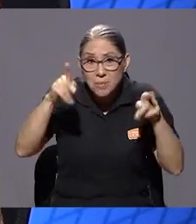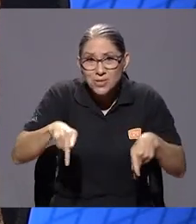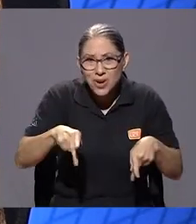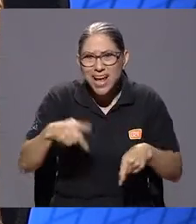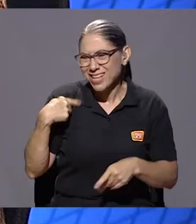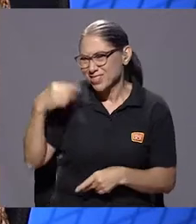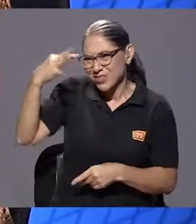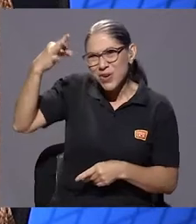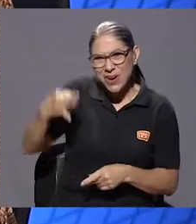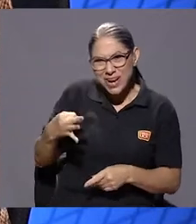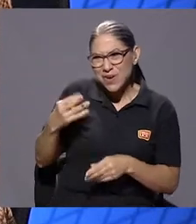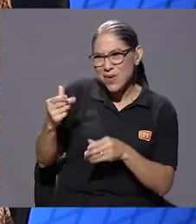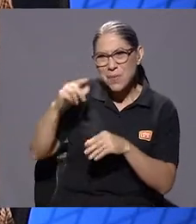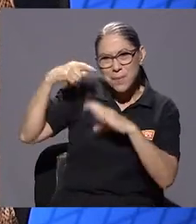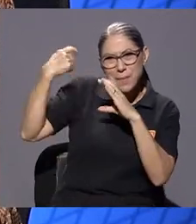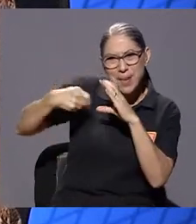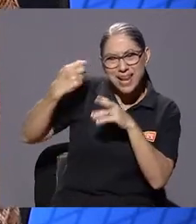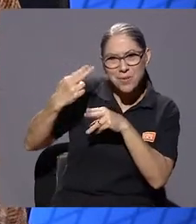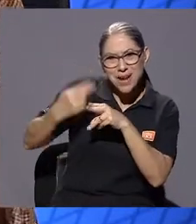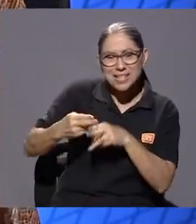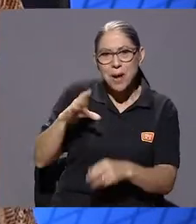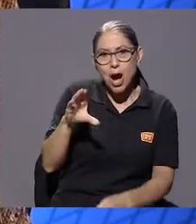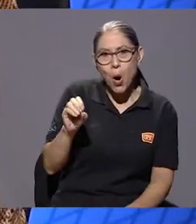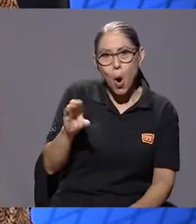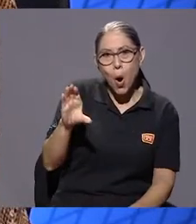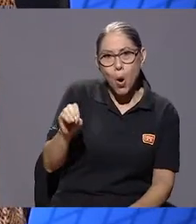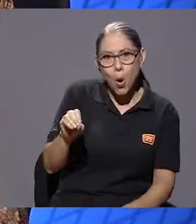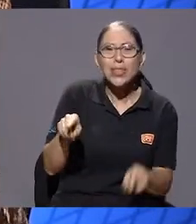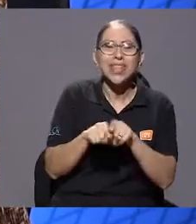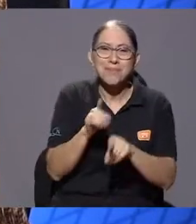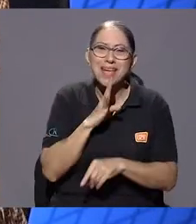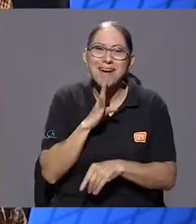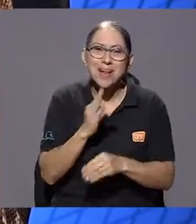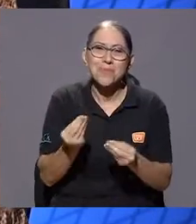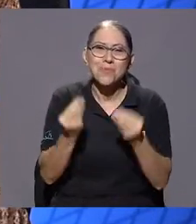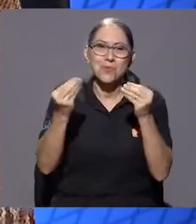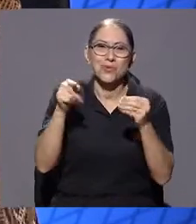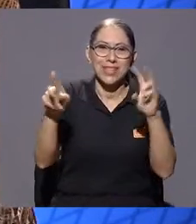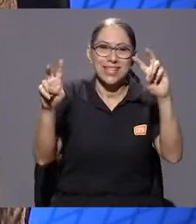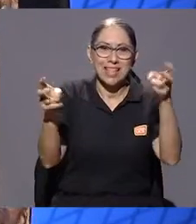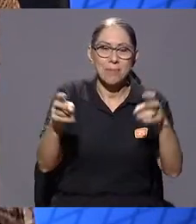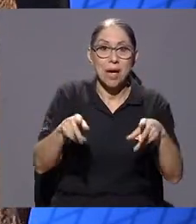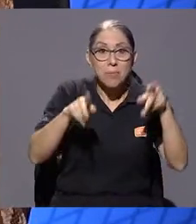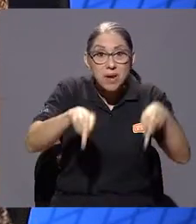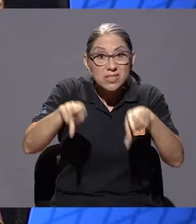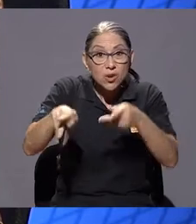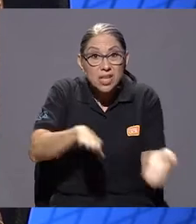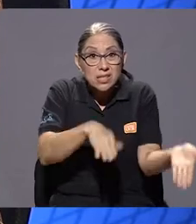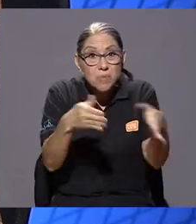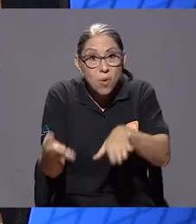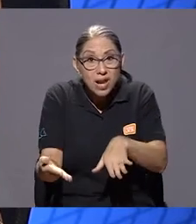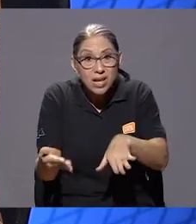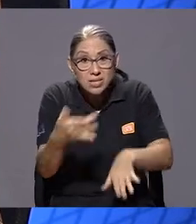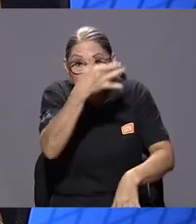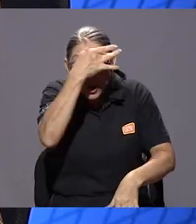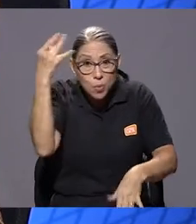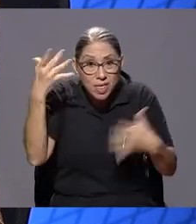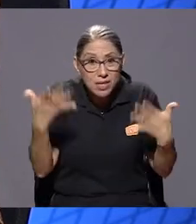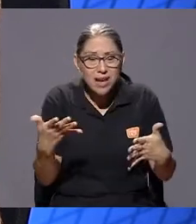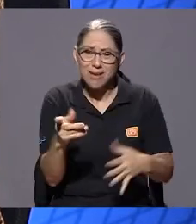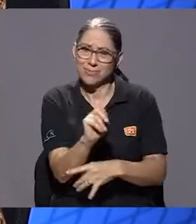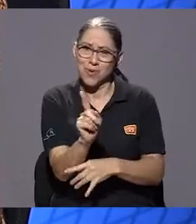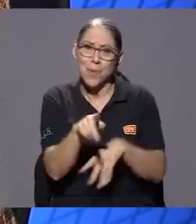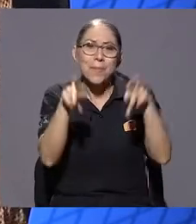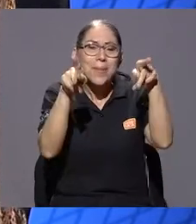ese tema, las personas no se olvidan cuando se mueren, no, no, no, las personas realmente mueren cuando usted deja de pensar en ellos, entonces también es